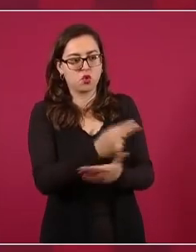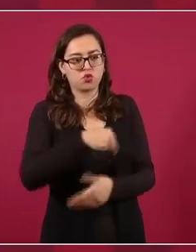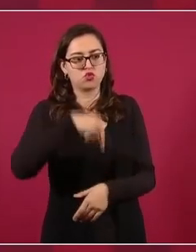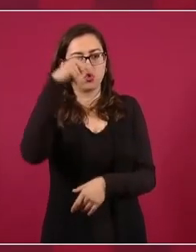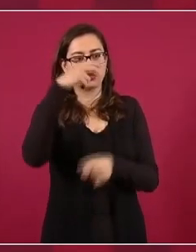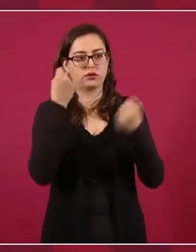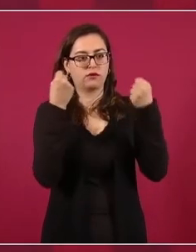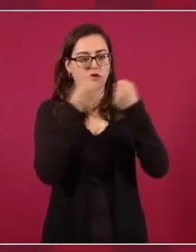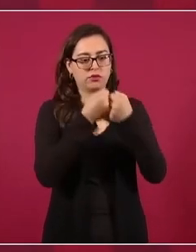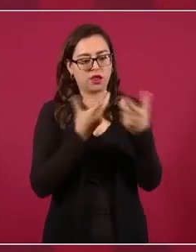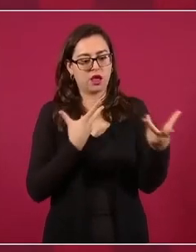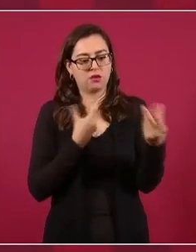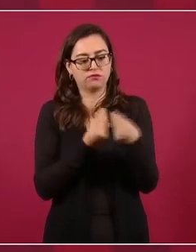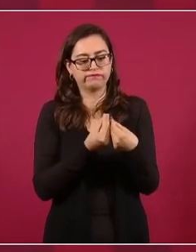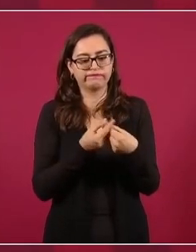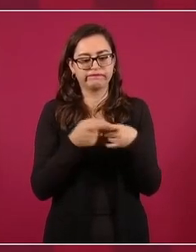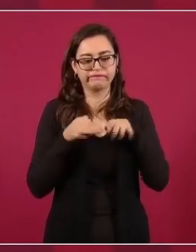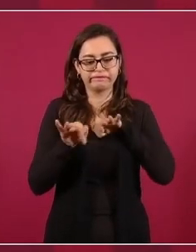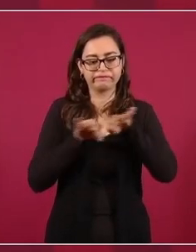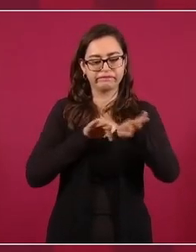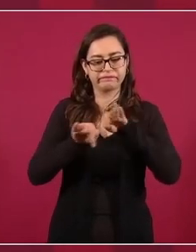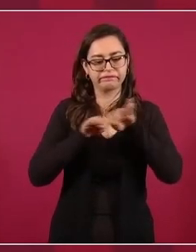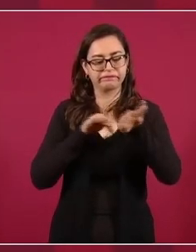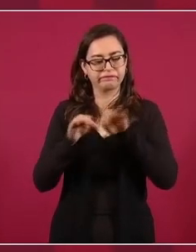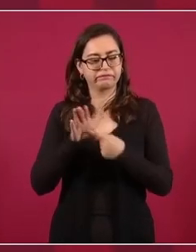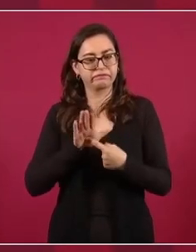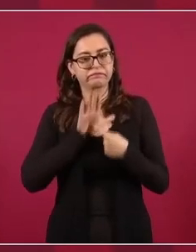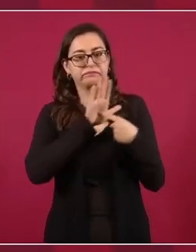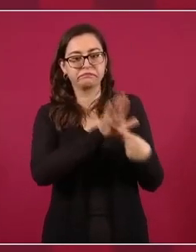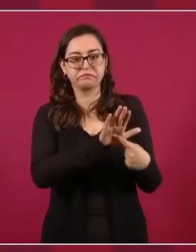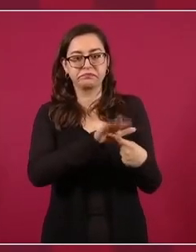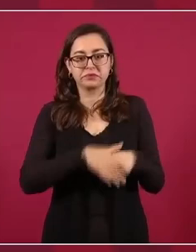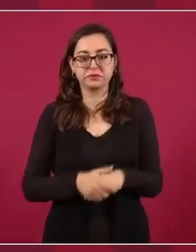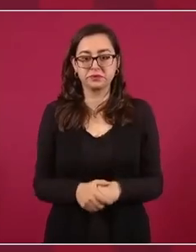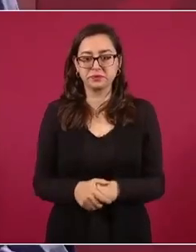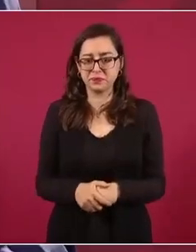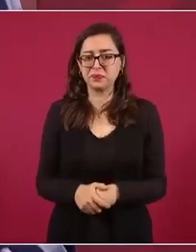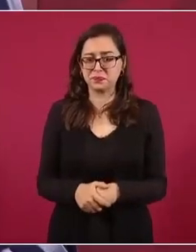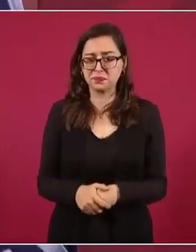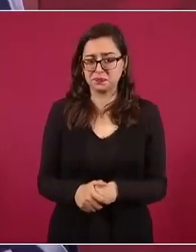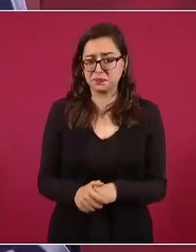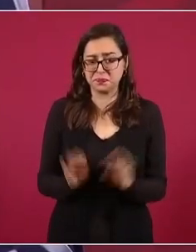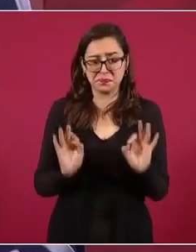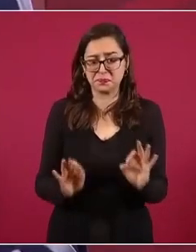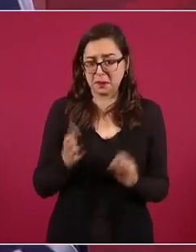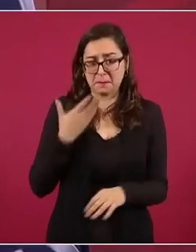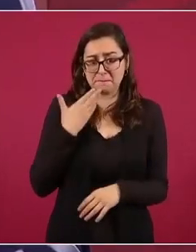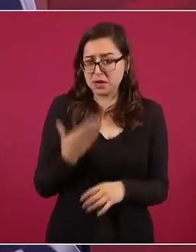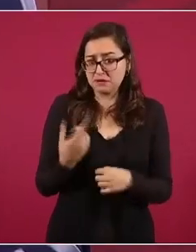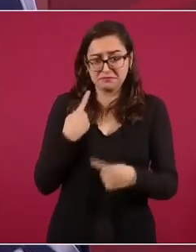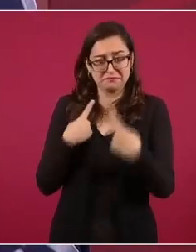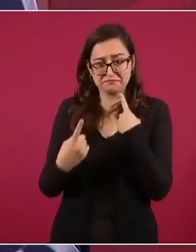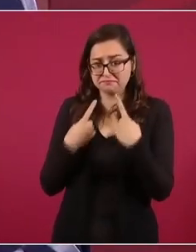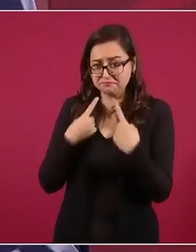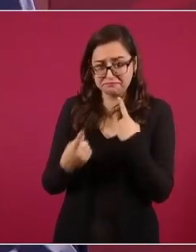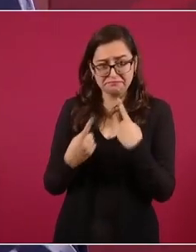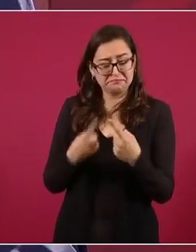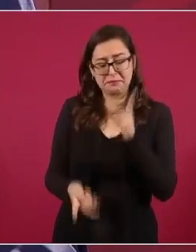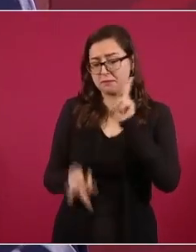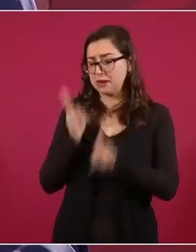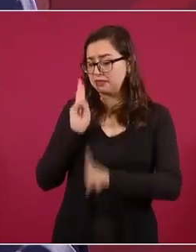muy buenos resultados. También